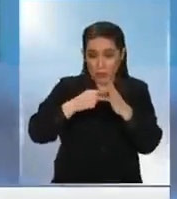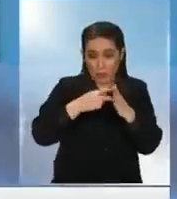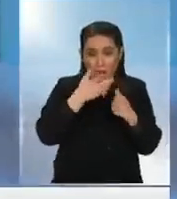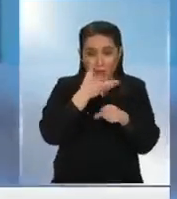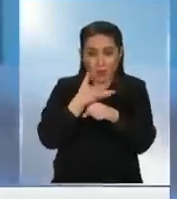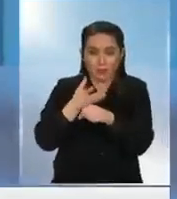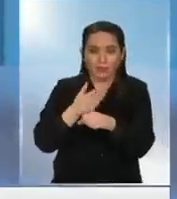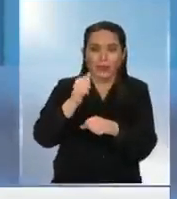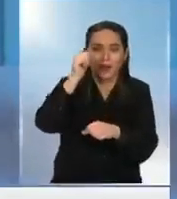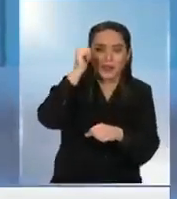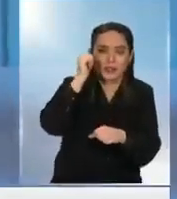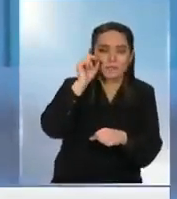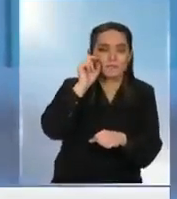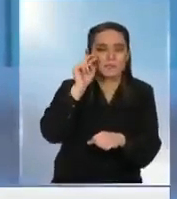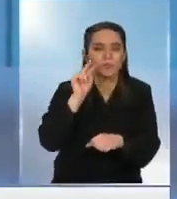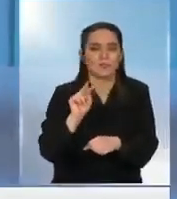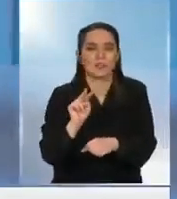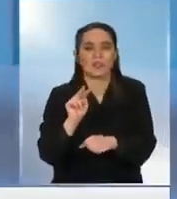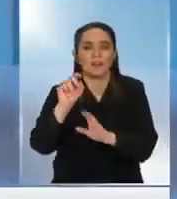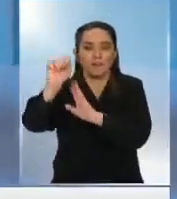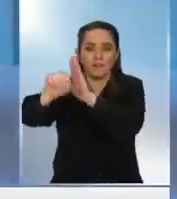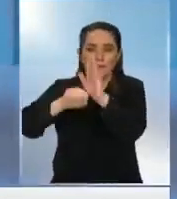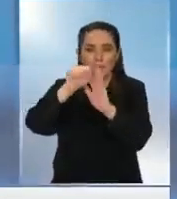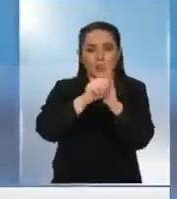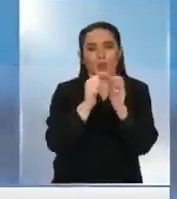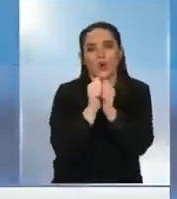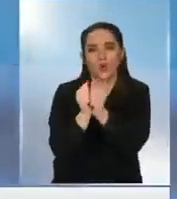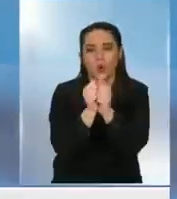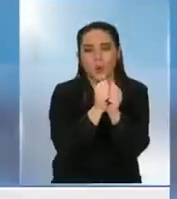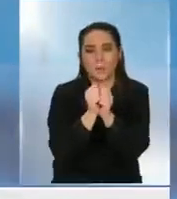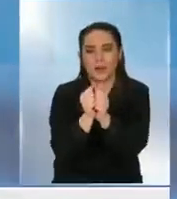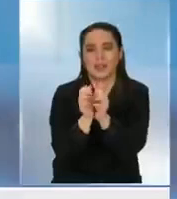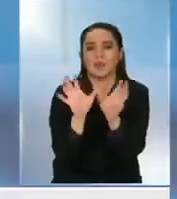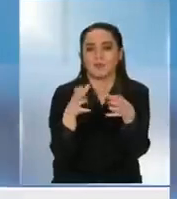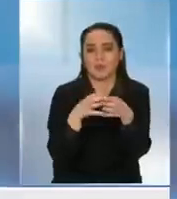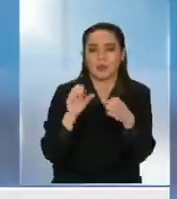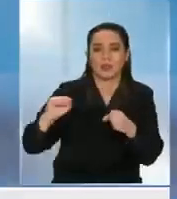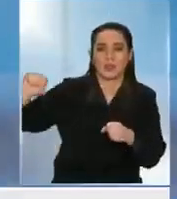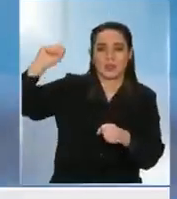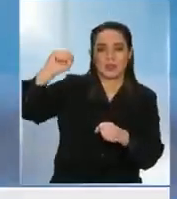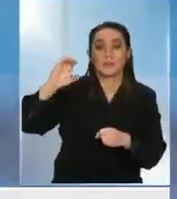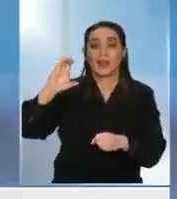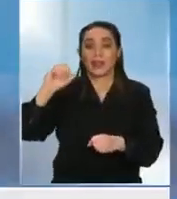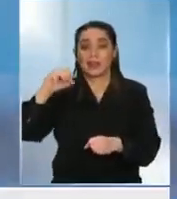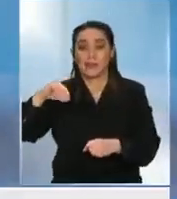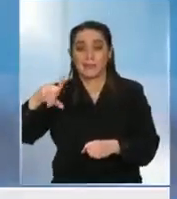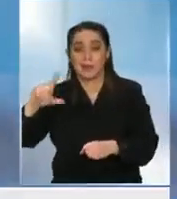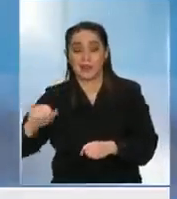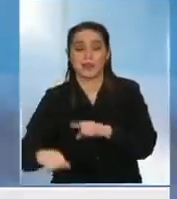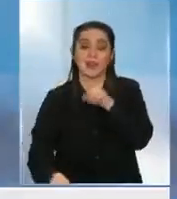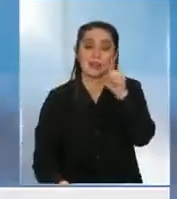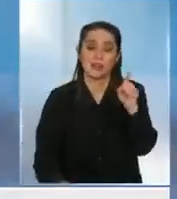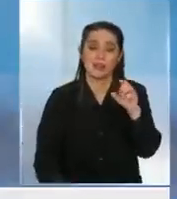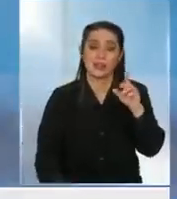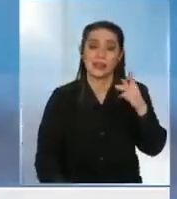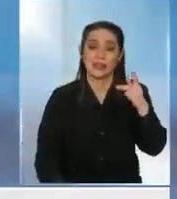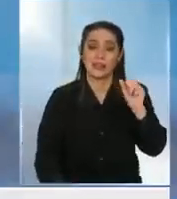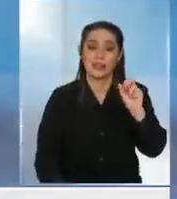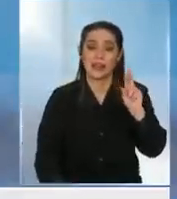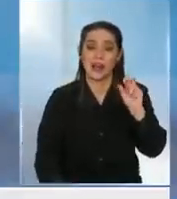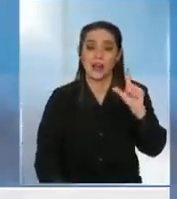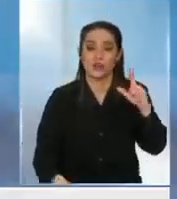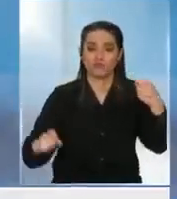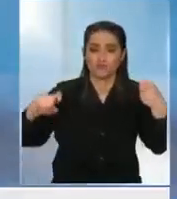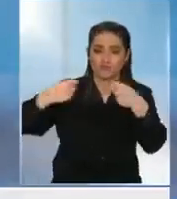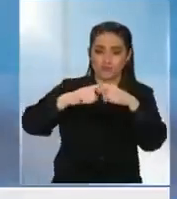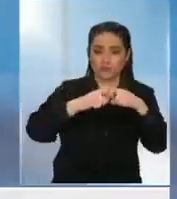ayer yo oí un video de dos compañeras que yo les tengo mucho aprecio son compañeras de partido Camila y Carol que discutían ellas ¿no? y uno